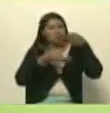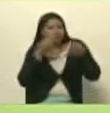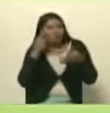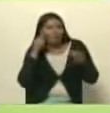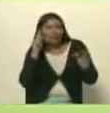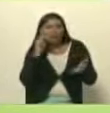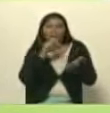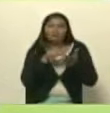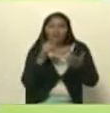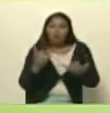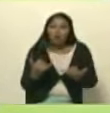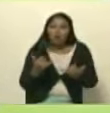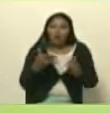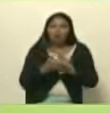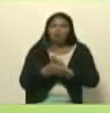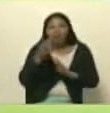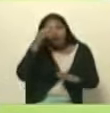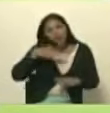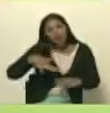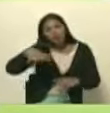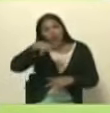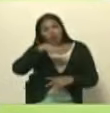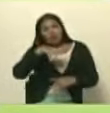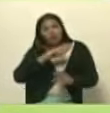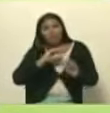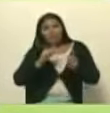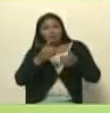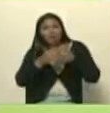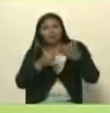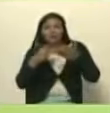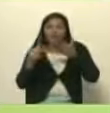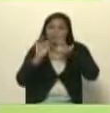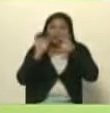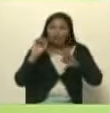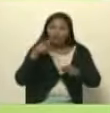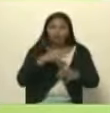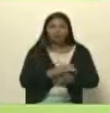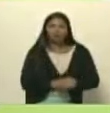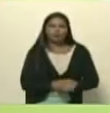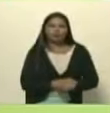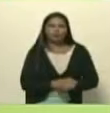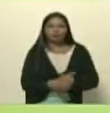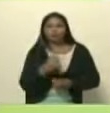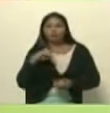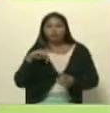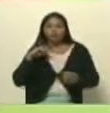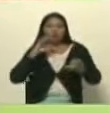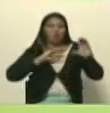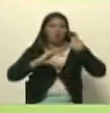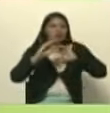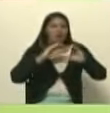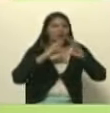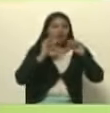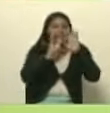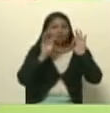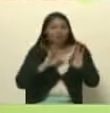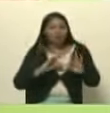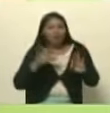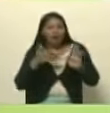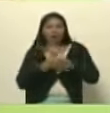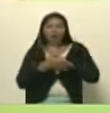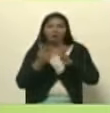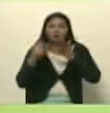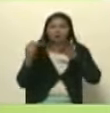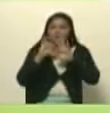participación del pueblo en iniciativas diferentes y en comunicar de otro modo y otras cosas que